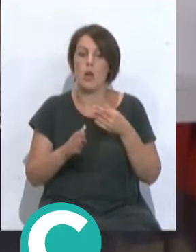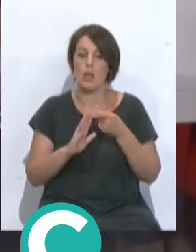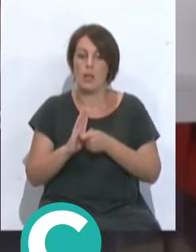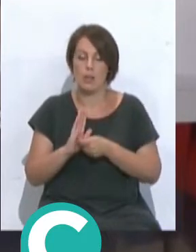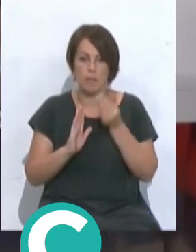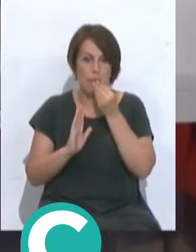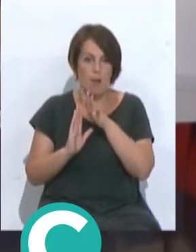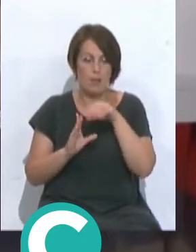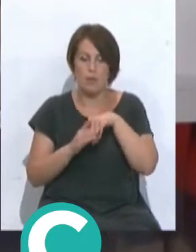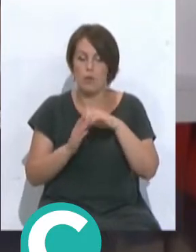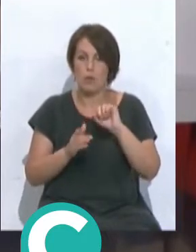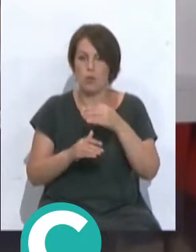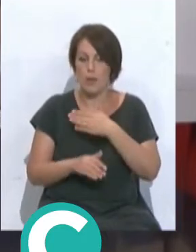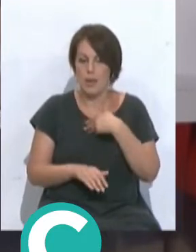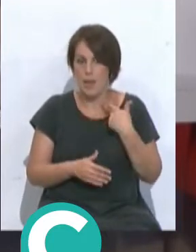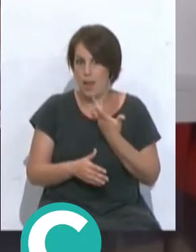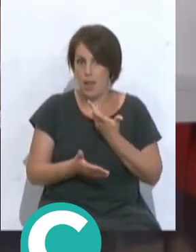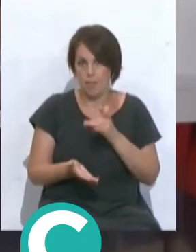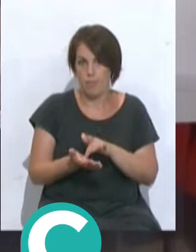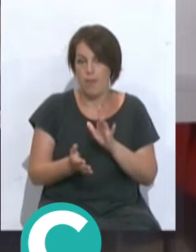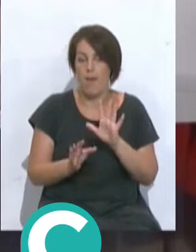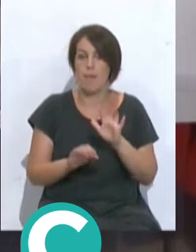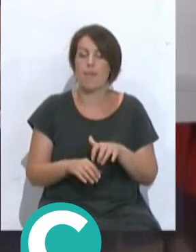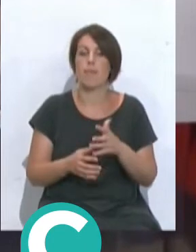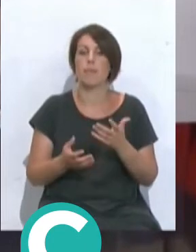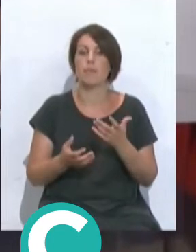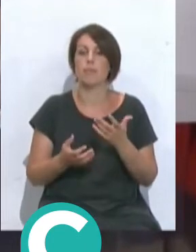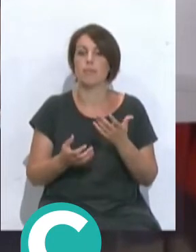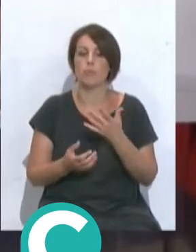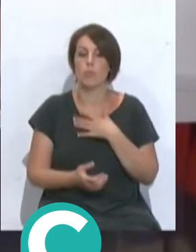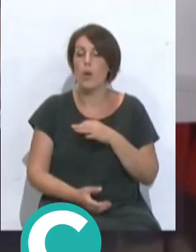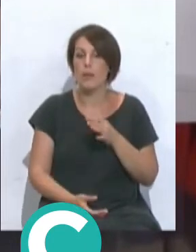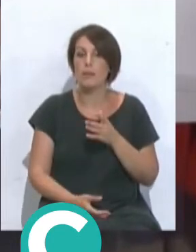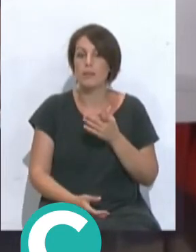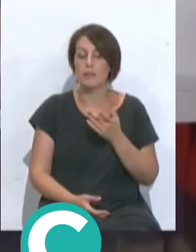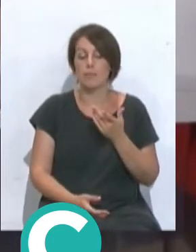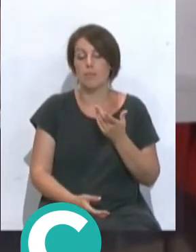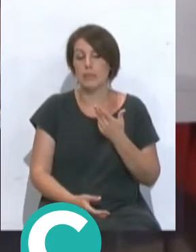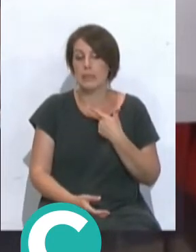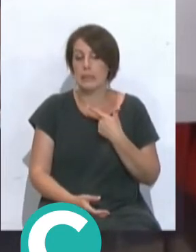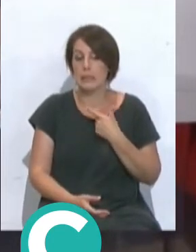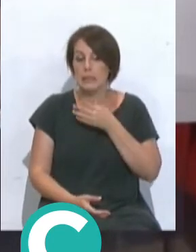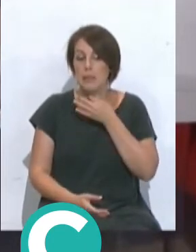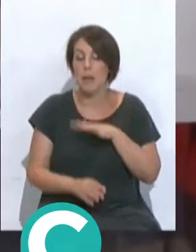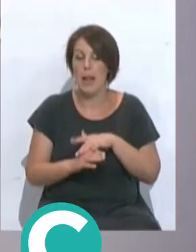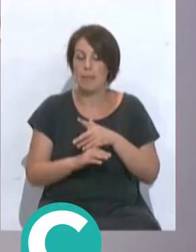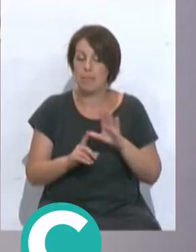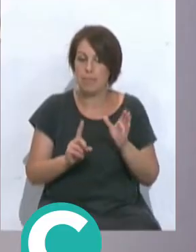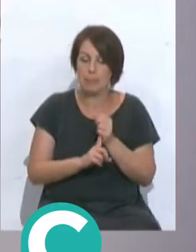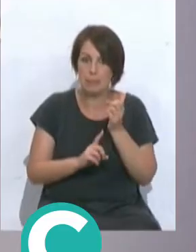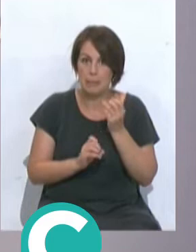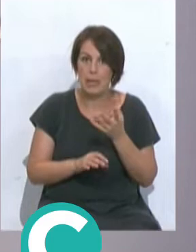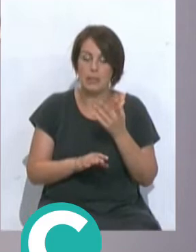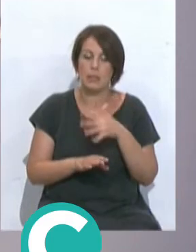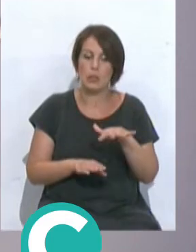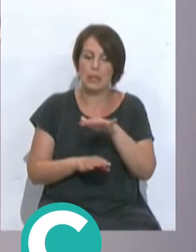condiciones en el club que quieran estar. El que ahí tendrá que posiblemente apurar para acertar y sobre todo en